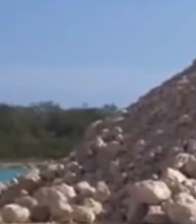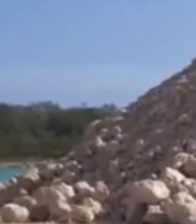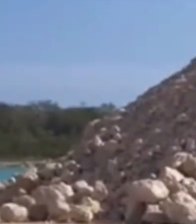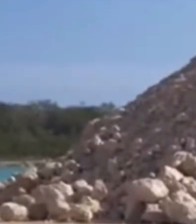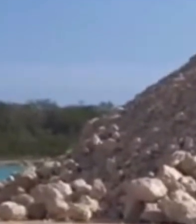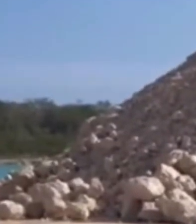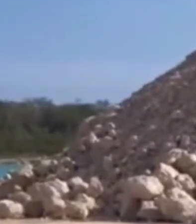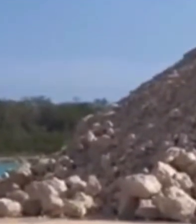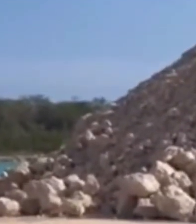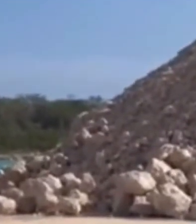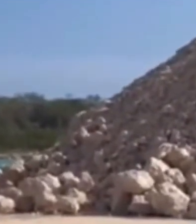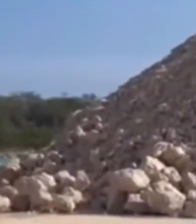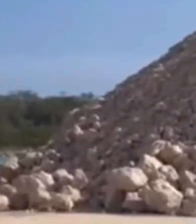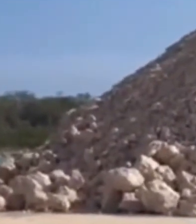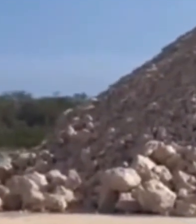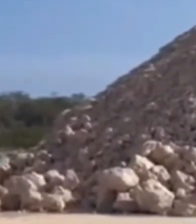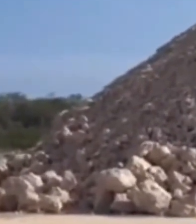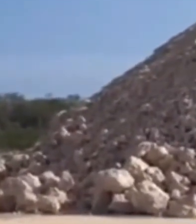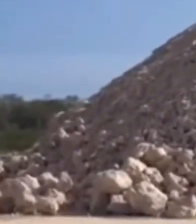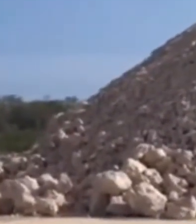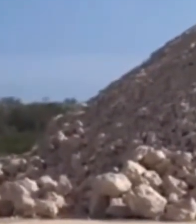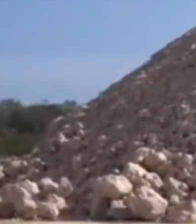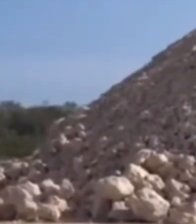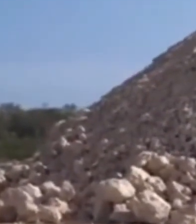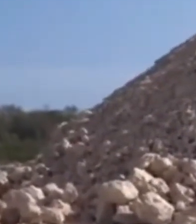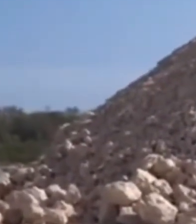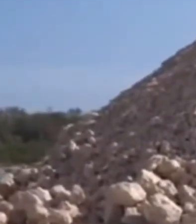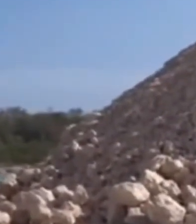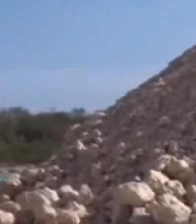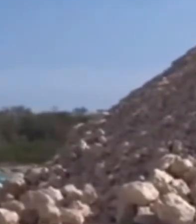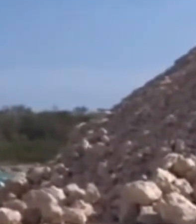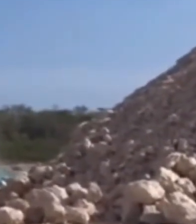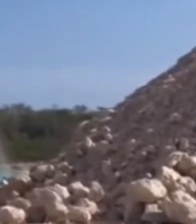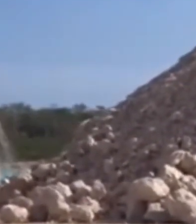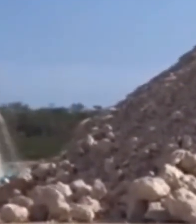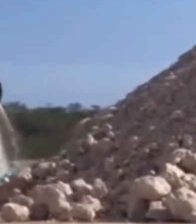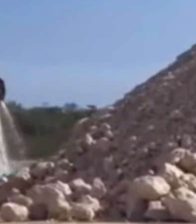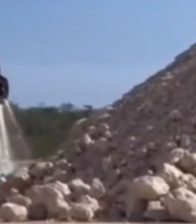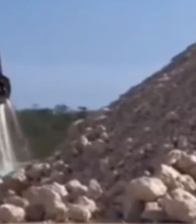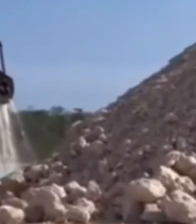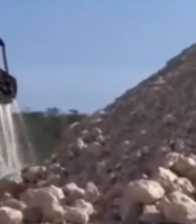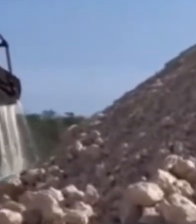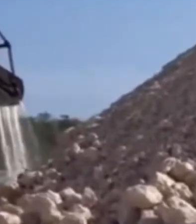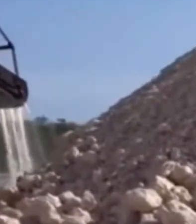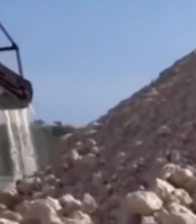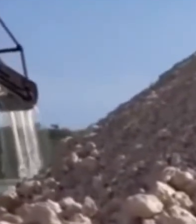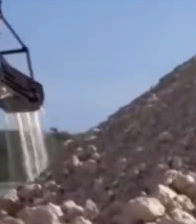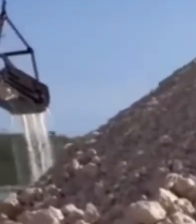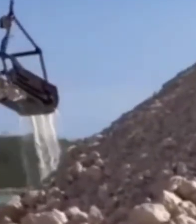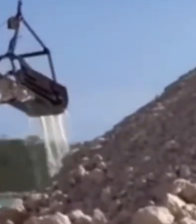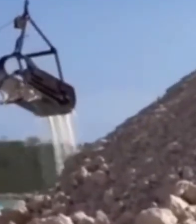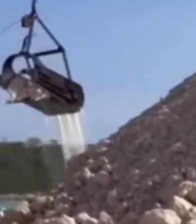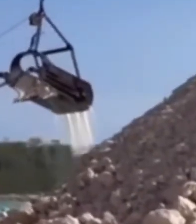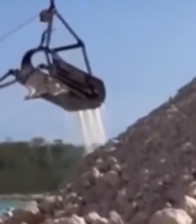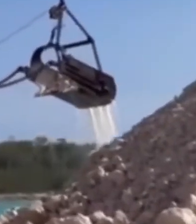no pueden extraer cuando ya llegan